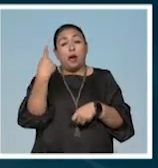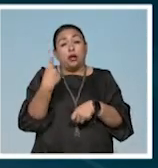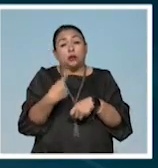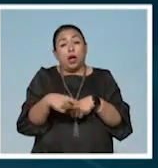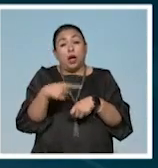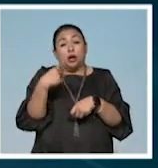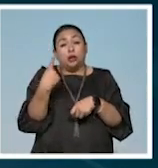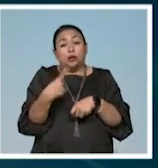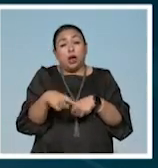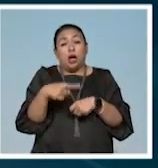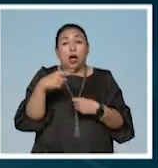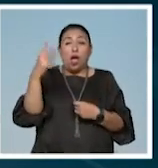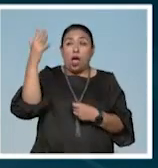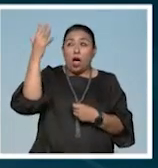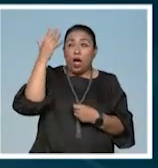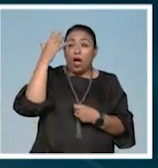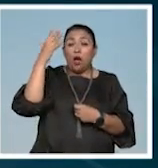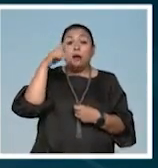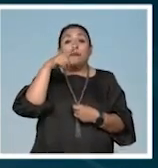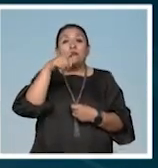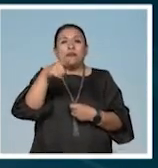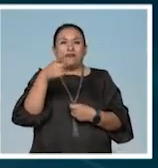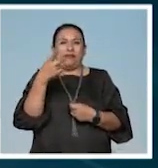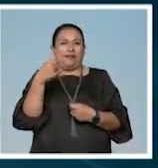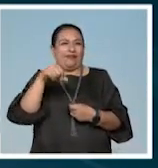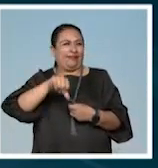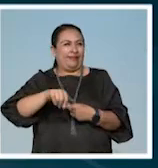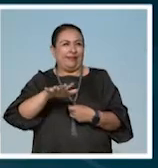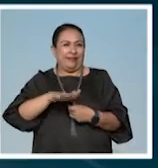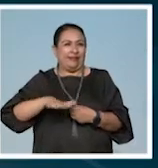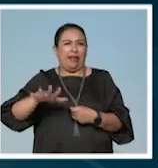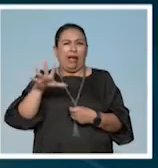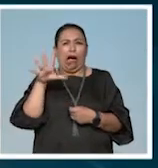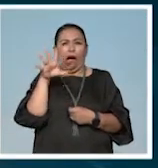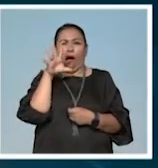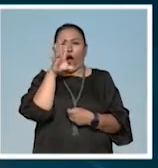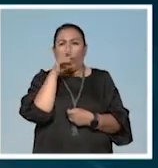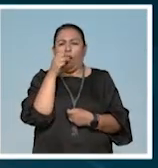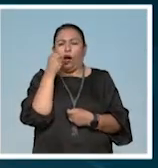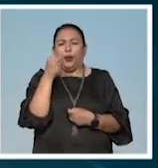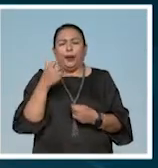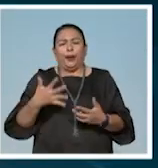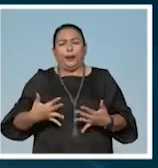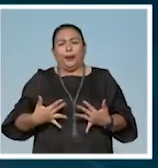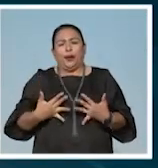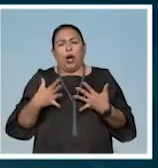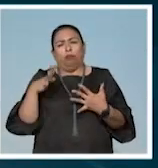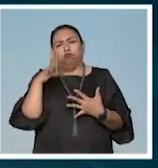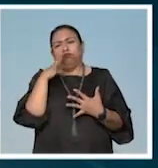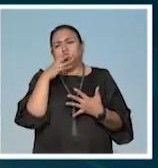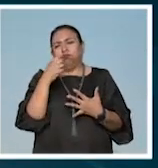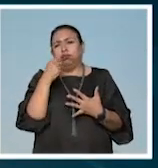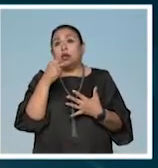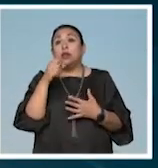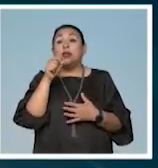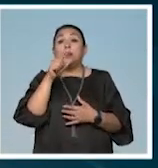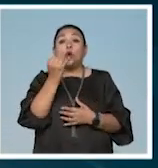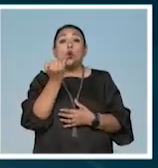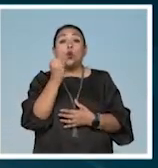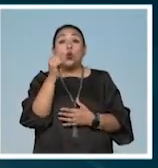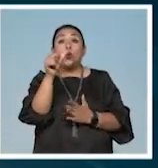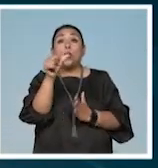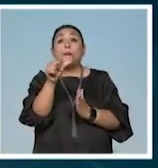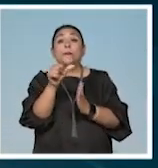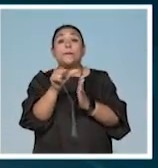de tiempo. En el contexto de estas olas de calor que nos están abrumando a muchos y también de que junio es el